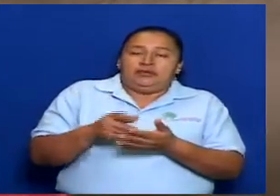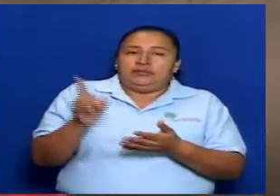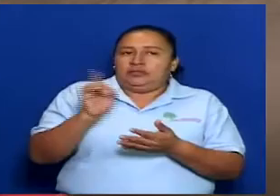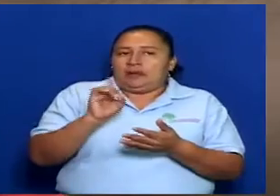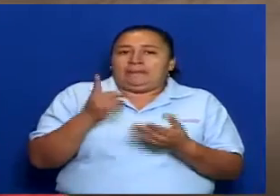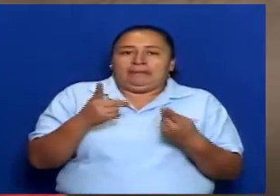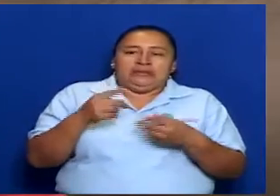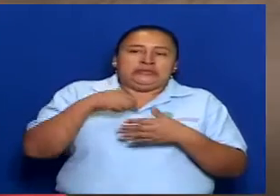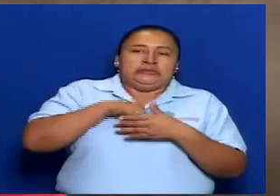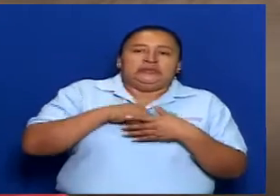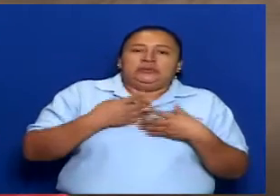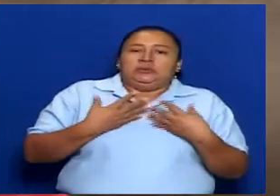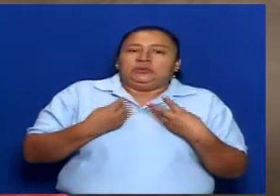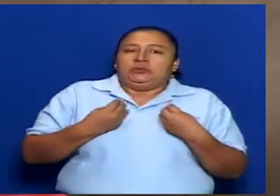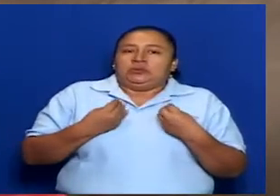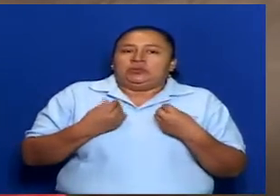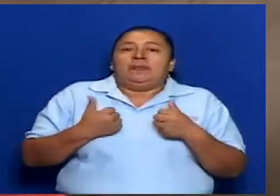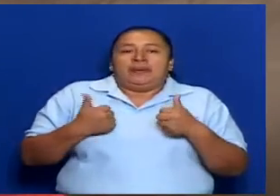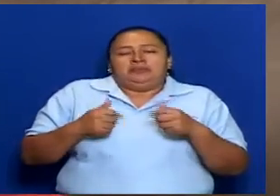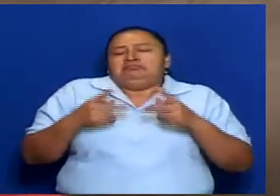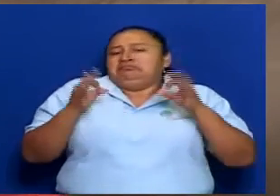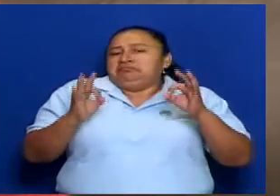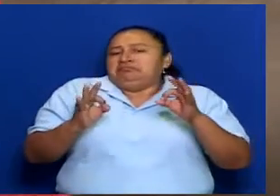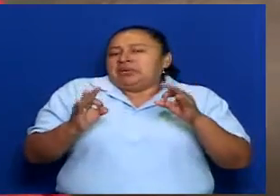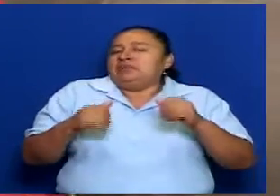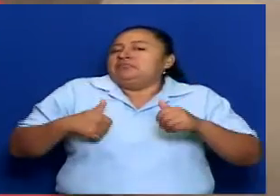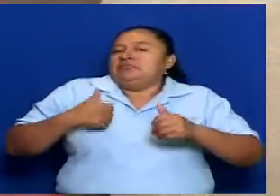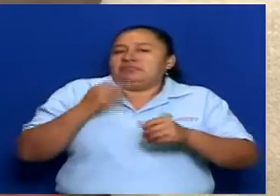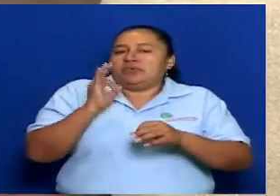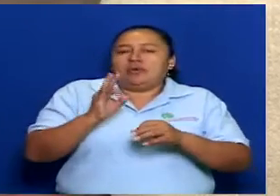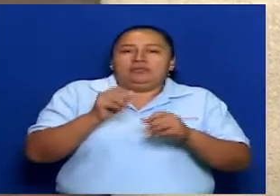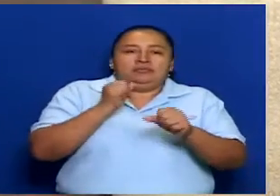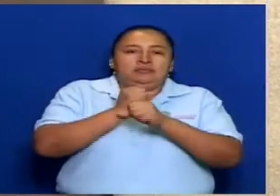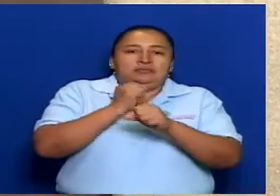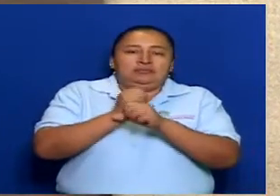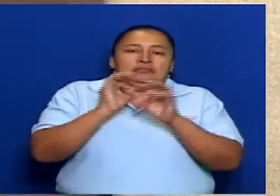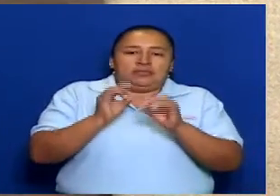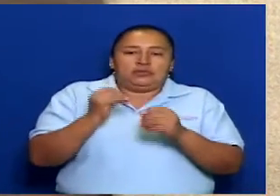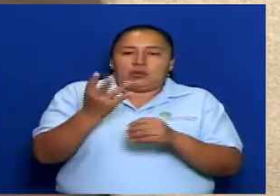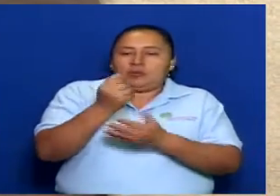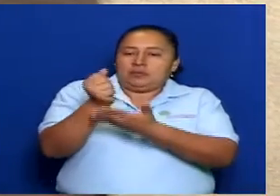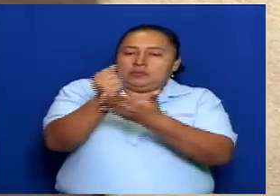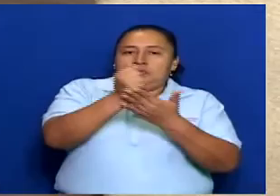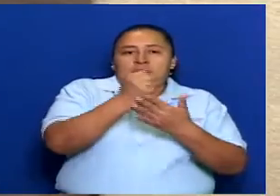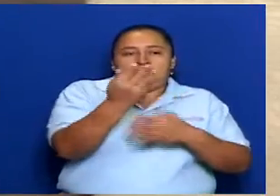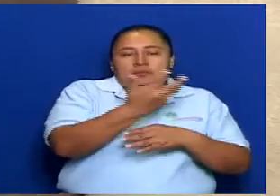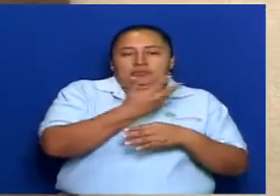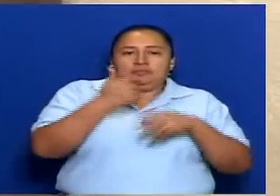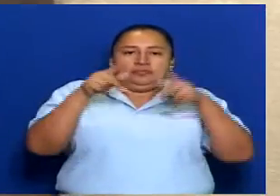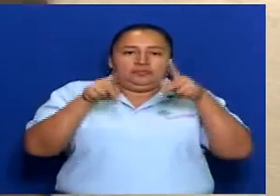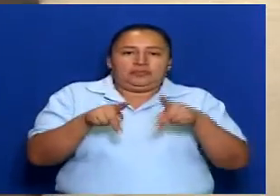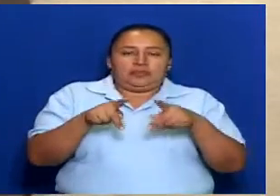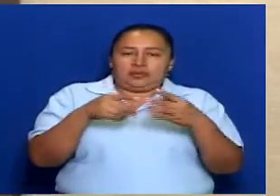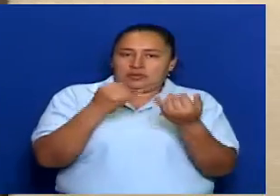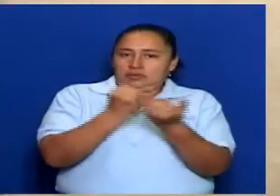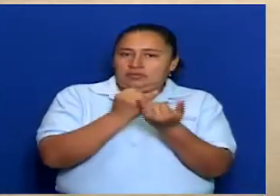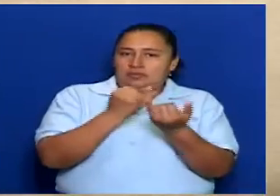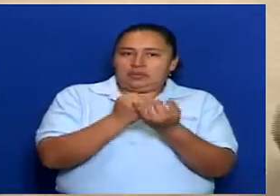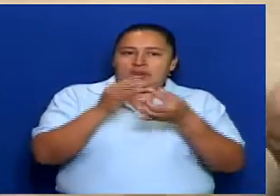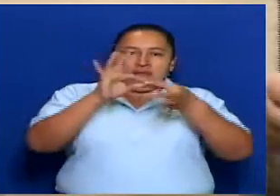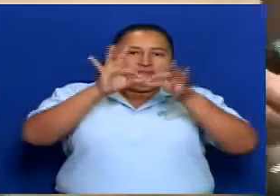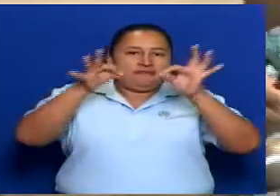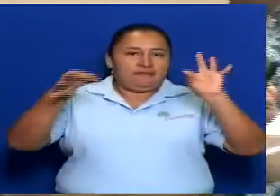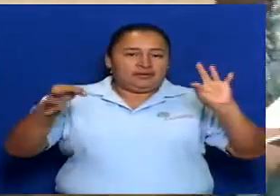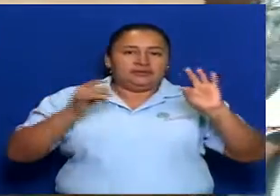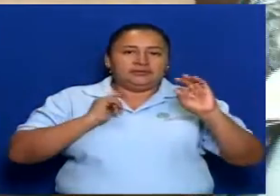temores, pero con éxito se logró en relación a todo, la cooperación de todo. Igual el lema que